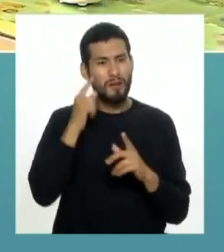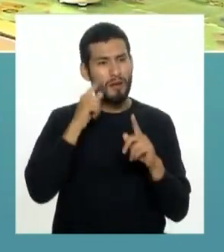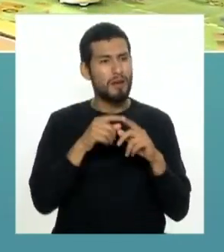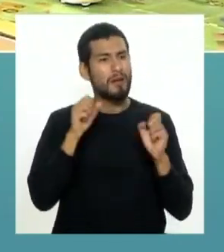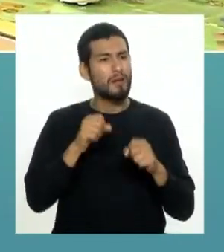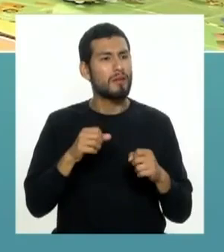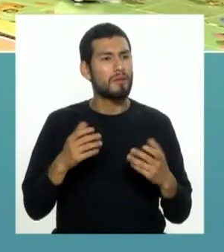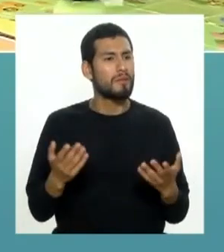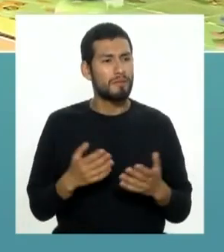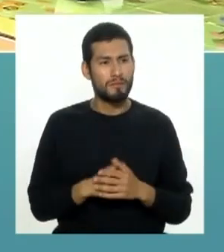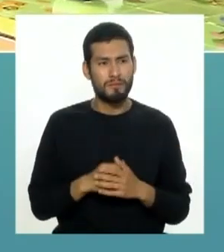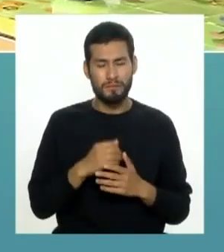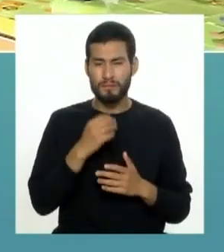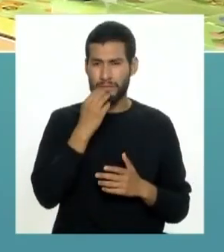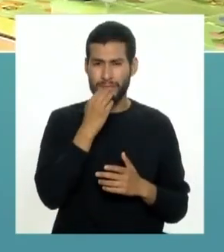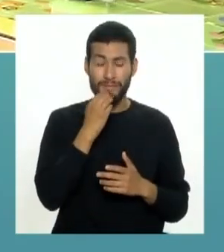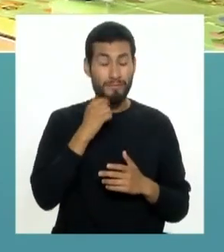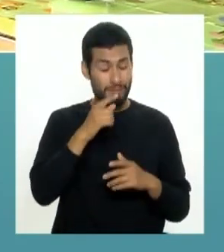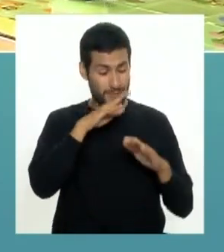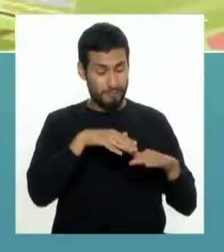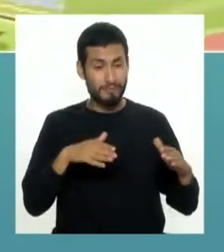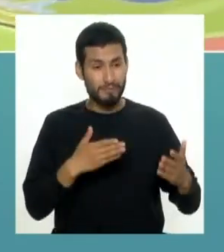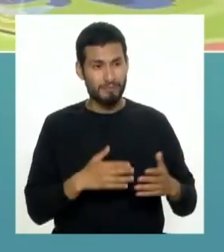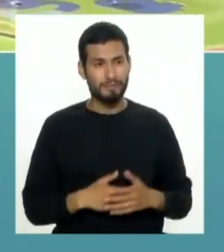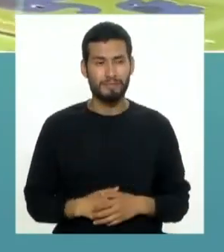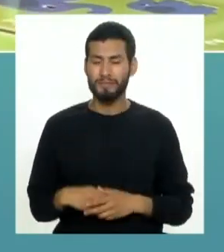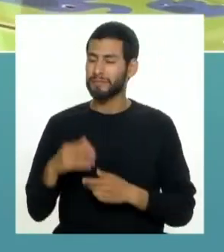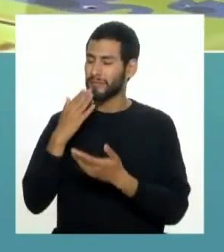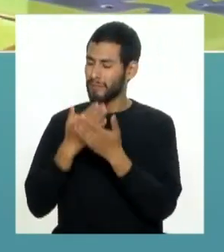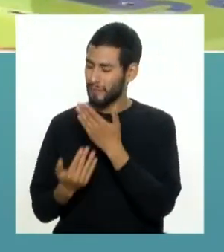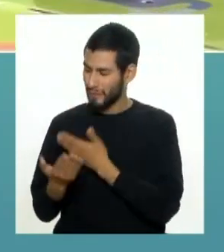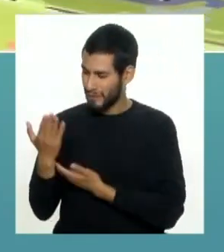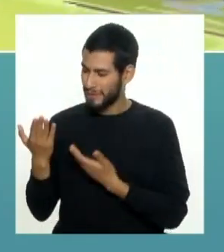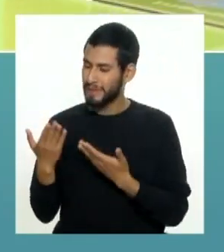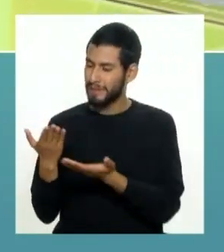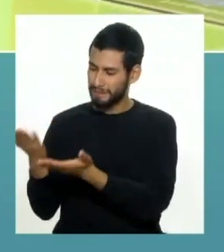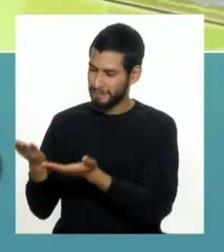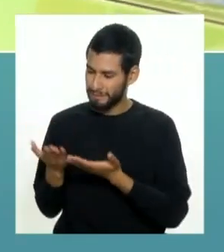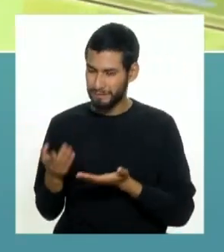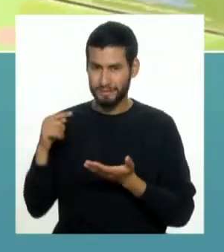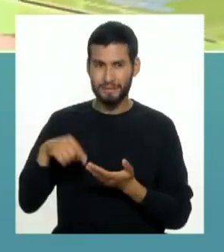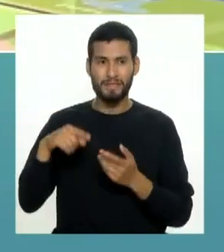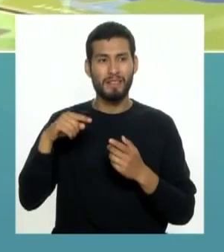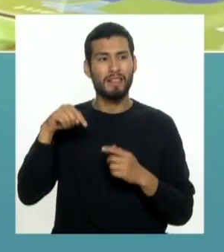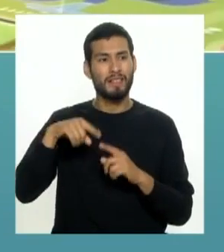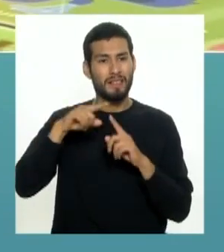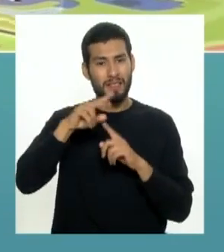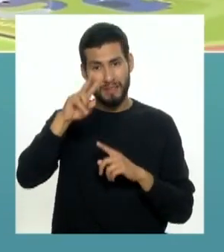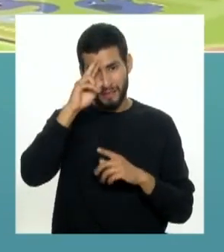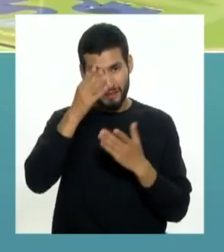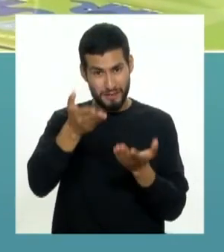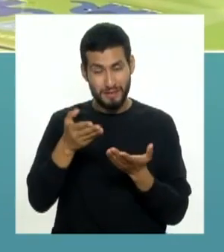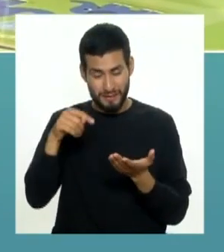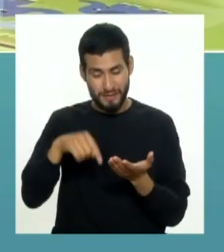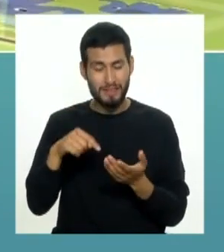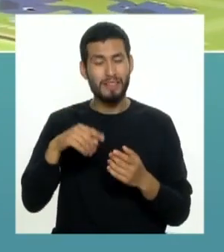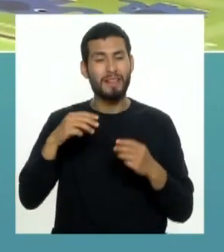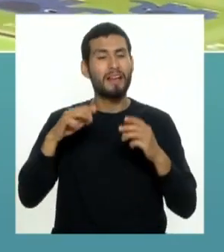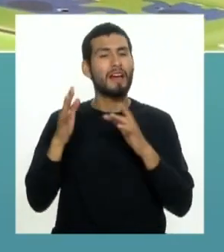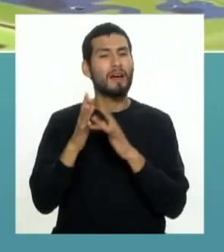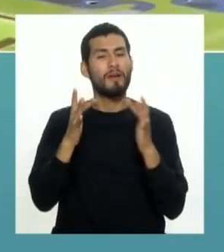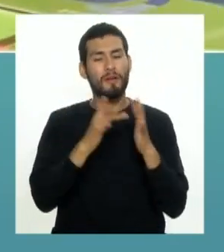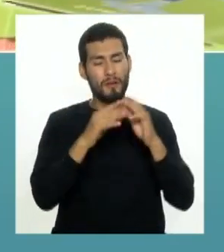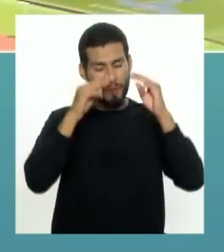los pequeños. Buenos días, Vanessa, y bienvenidos a TV Perú, acá al nido arcoiris de Jesús María.